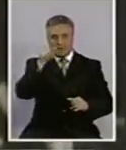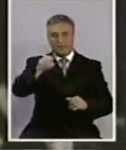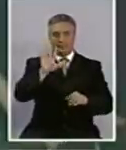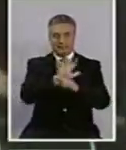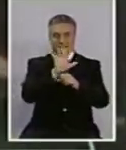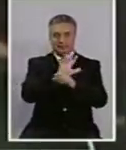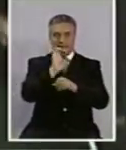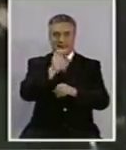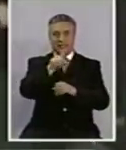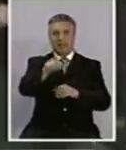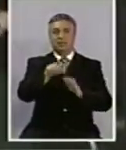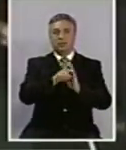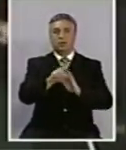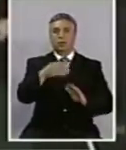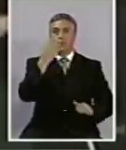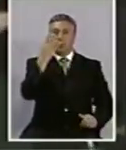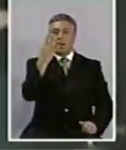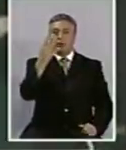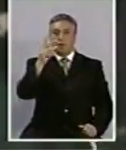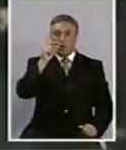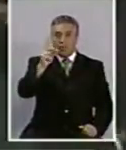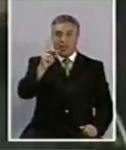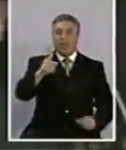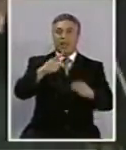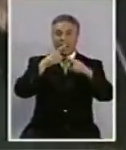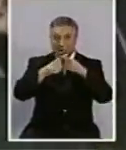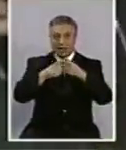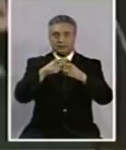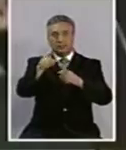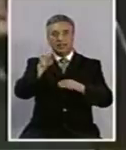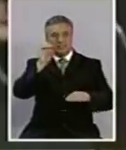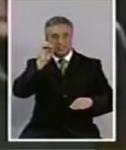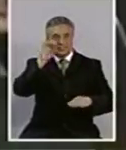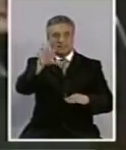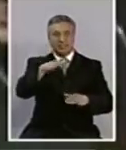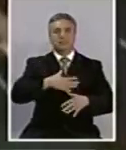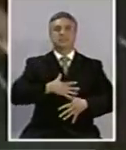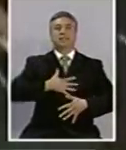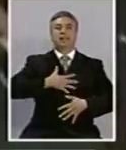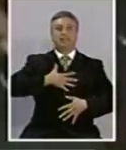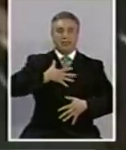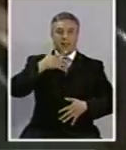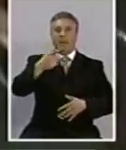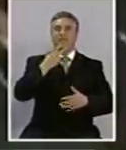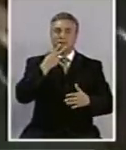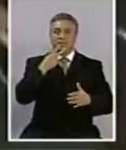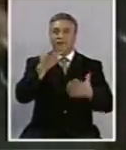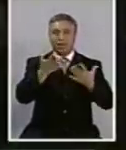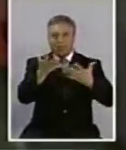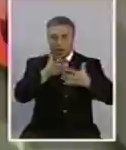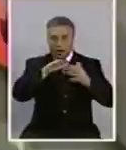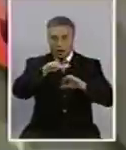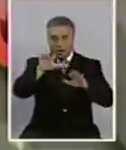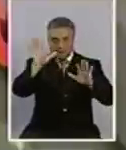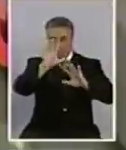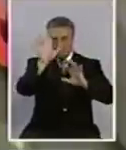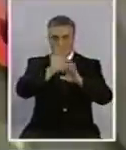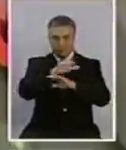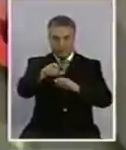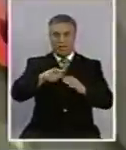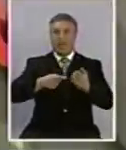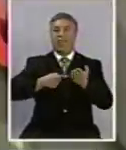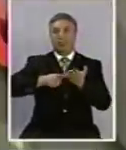país, es la tecnología 4DX, que le permitirá a los cinéfilos sentir y vivir lo que ocurre en la pantalla. Es una